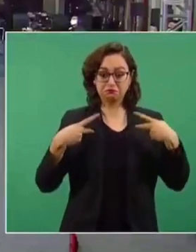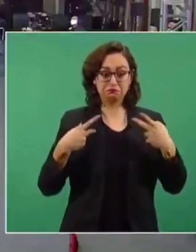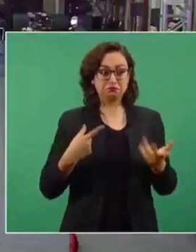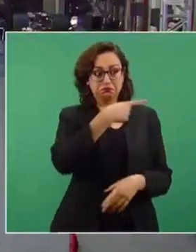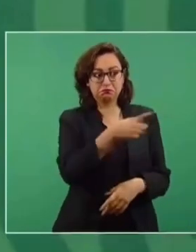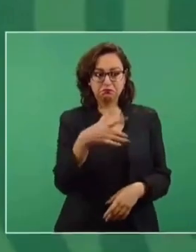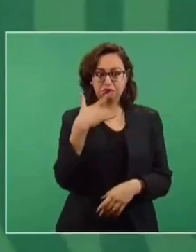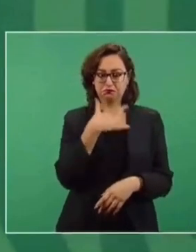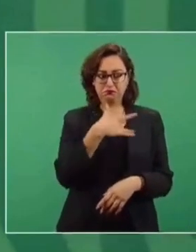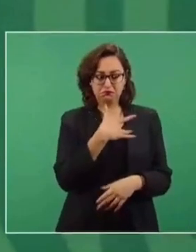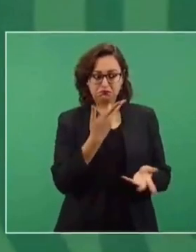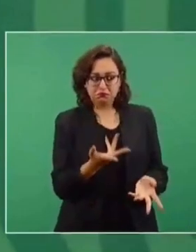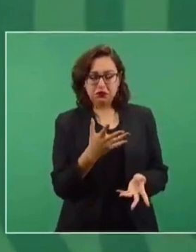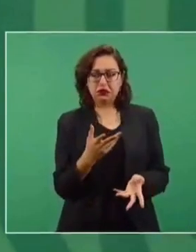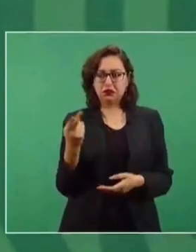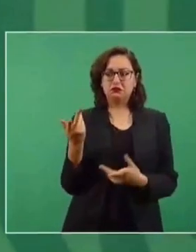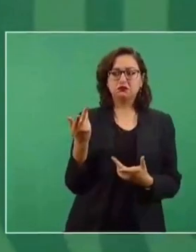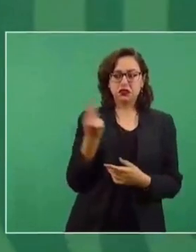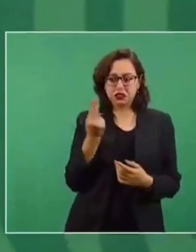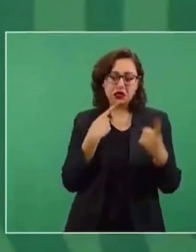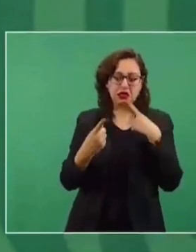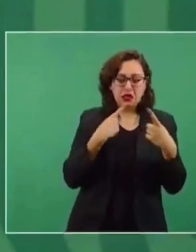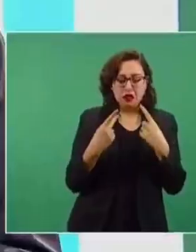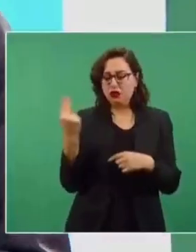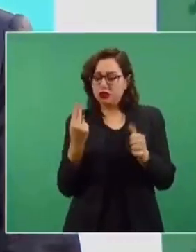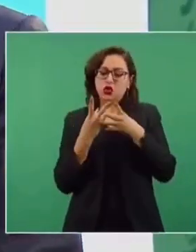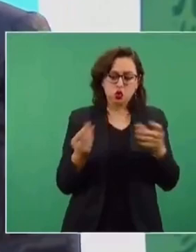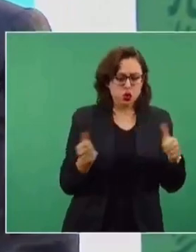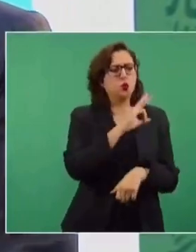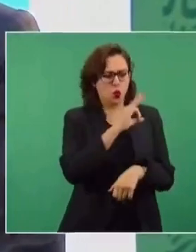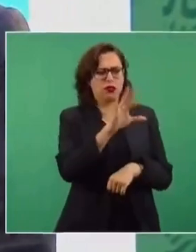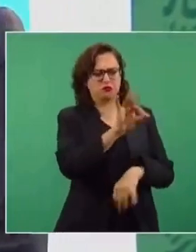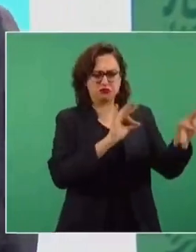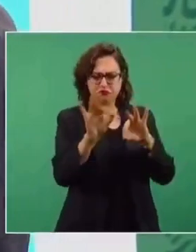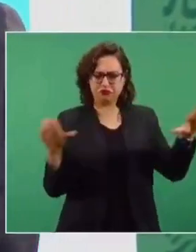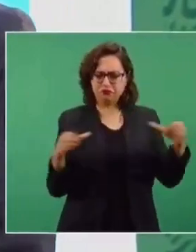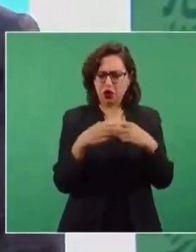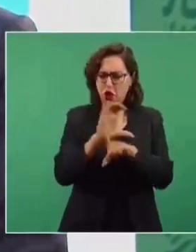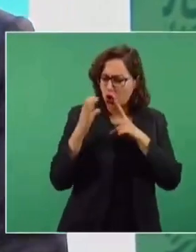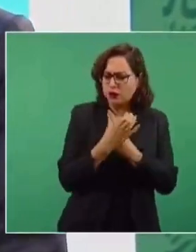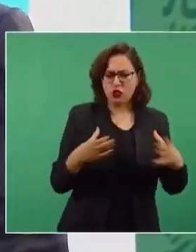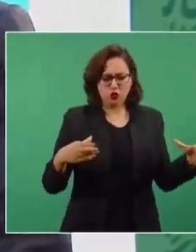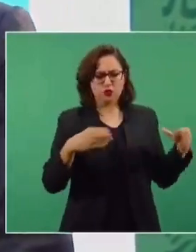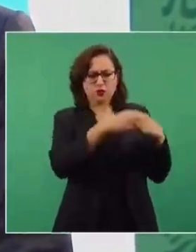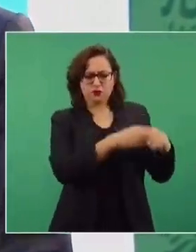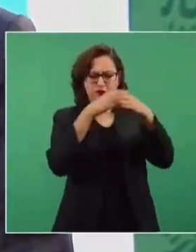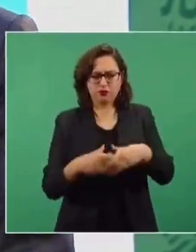estos subsidios que nombren una comisión y que se pueda llevar a cabo un diálogo abierto.